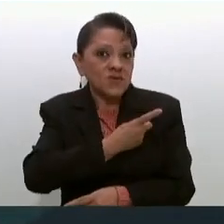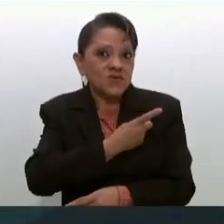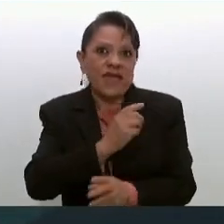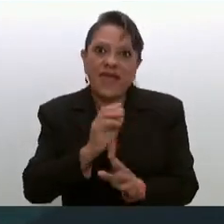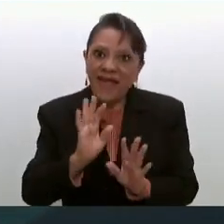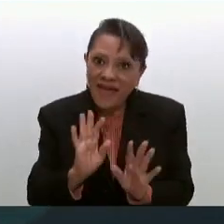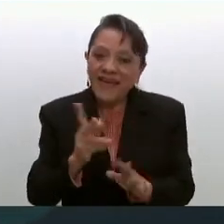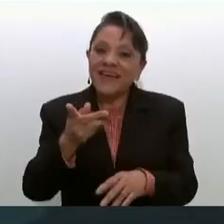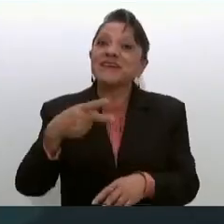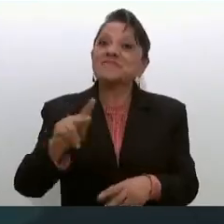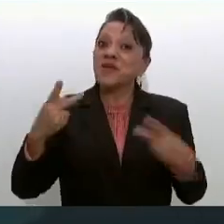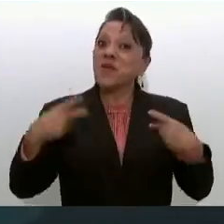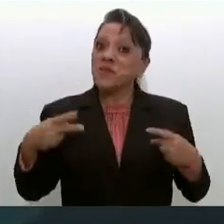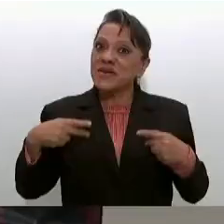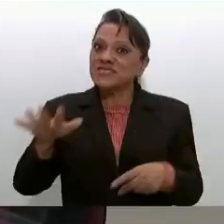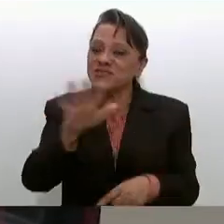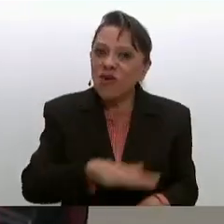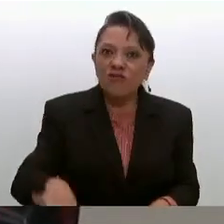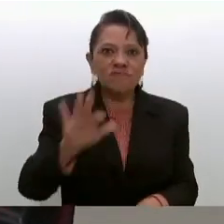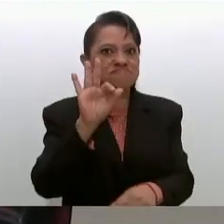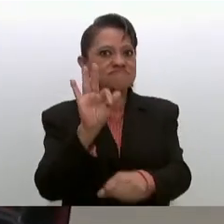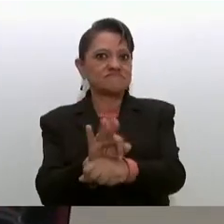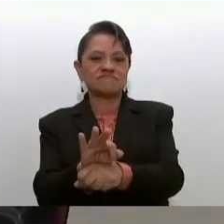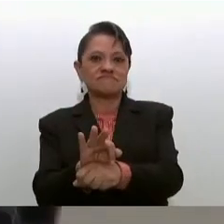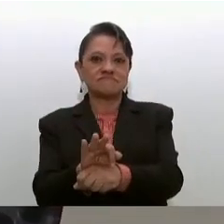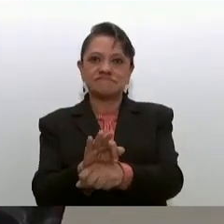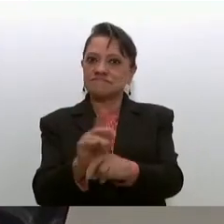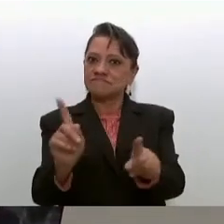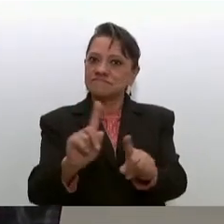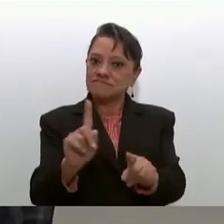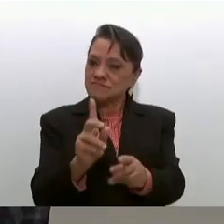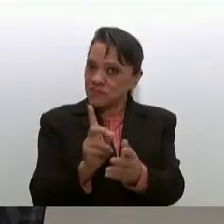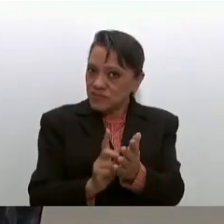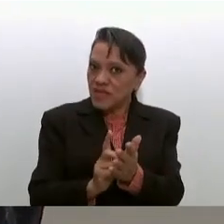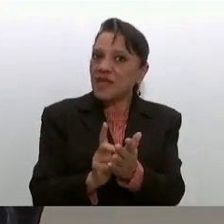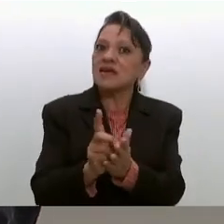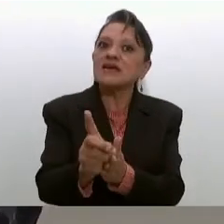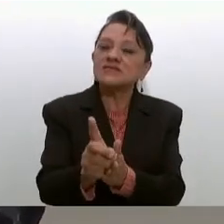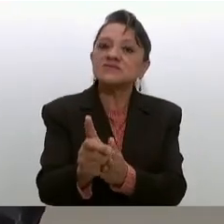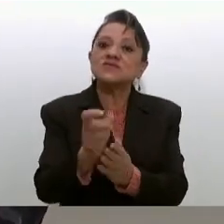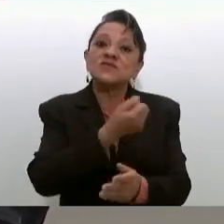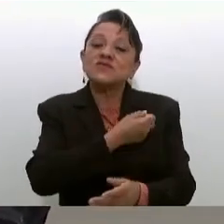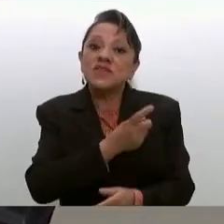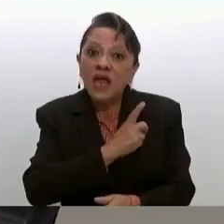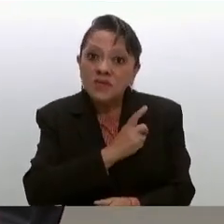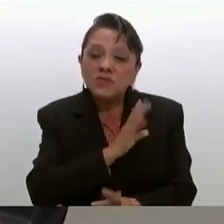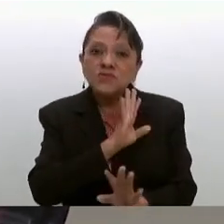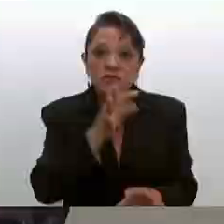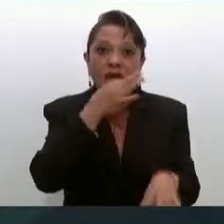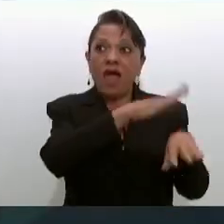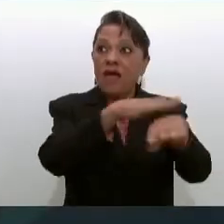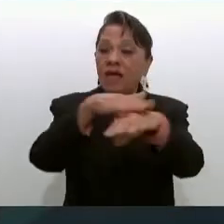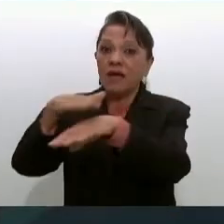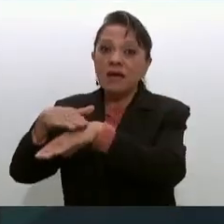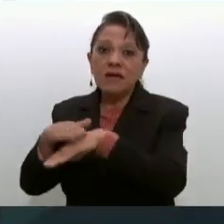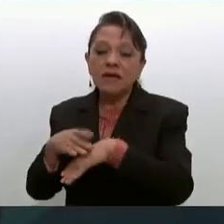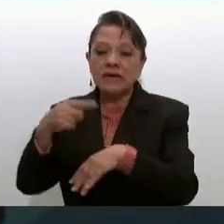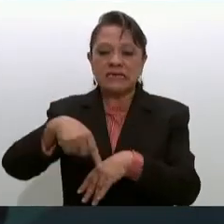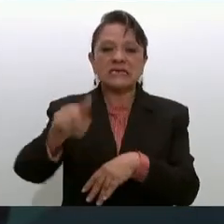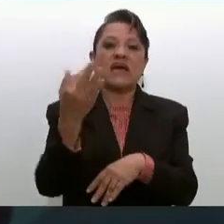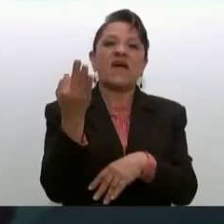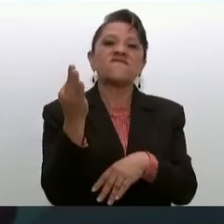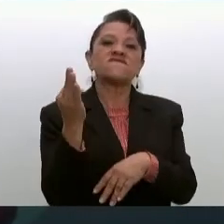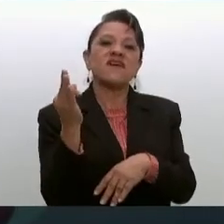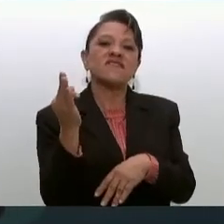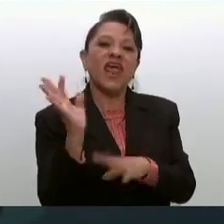está defendiendo el derecho a la salud están convocando en febrero a una manifestación no